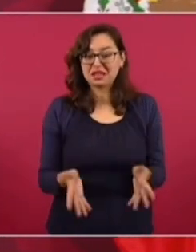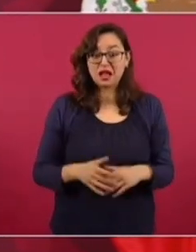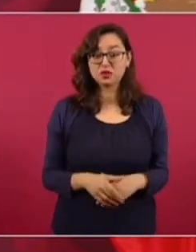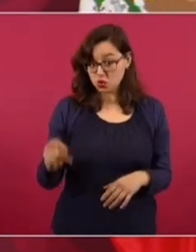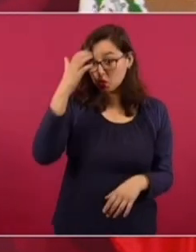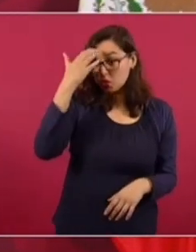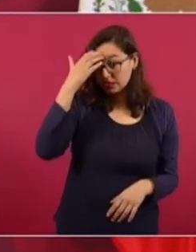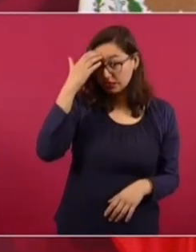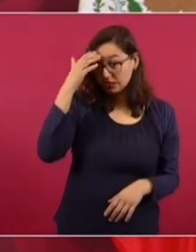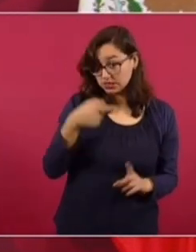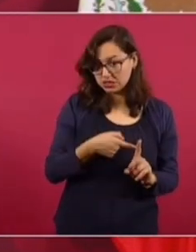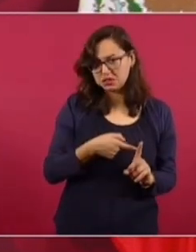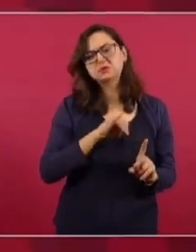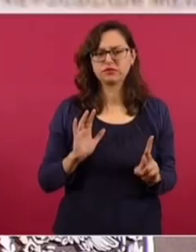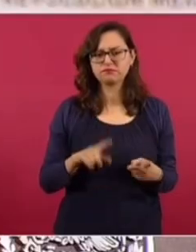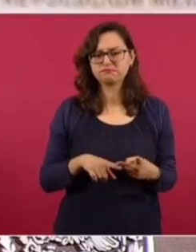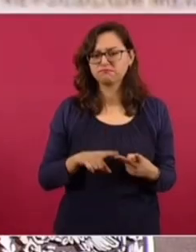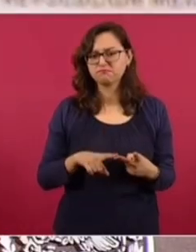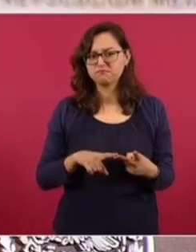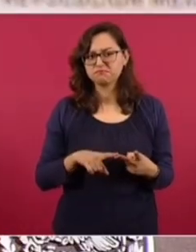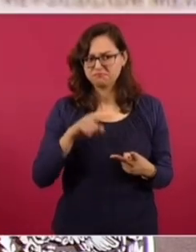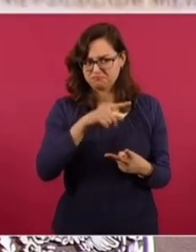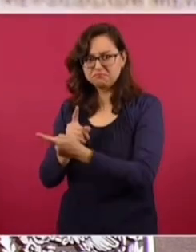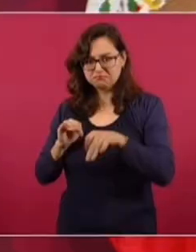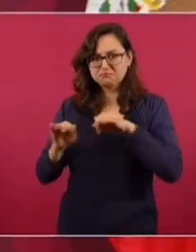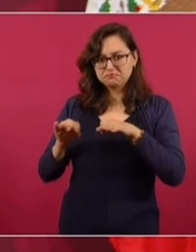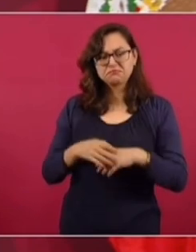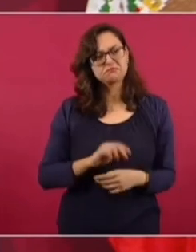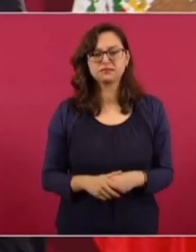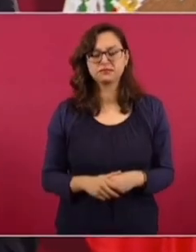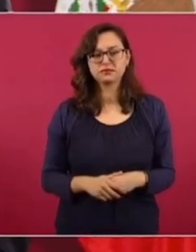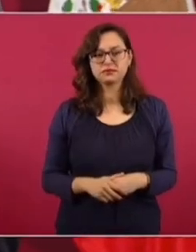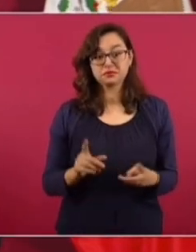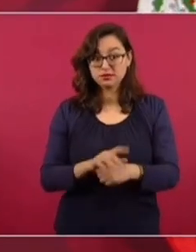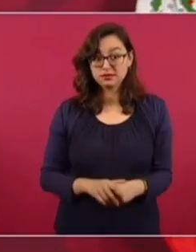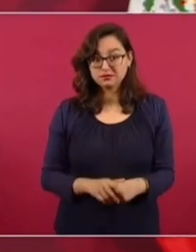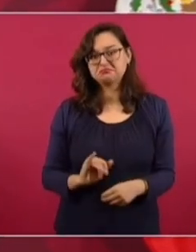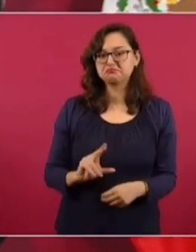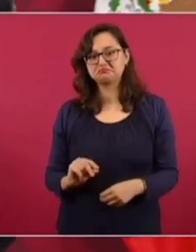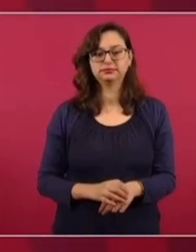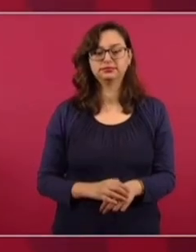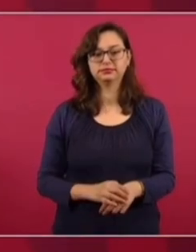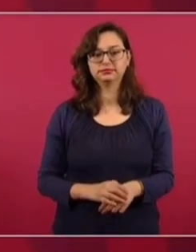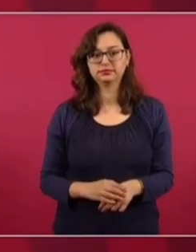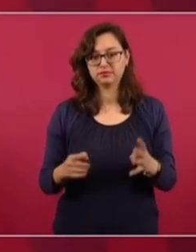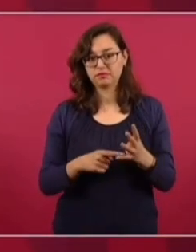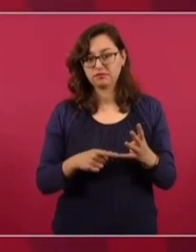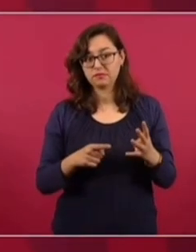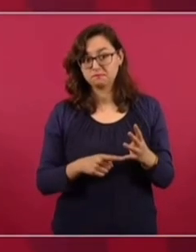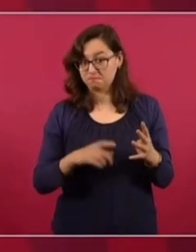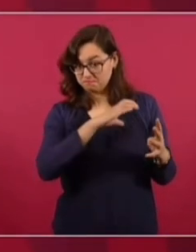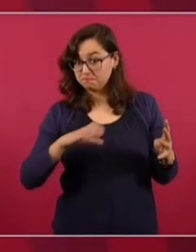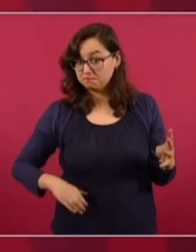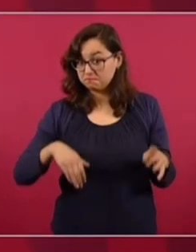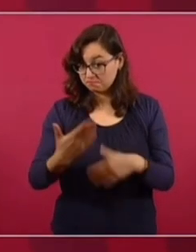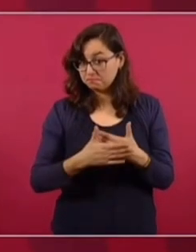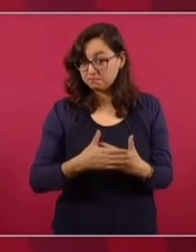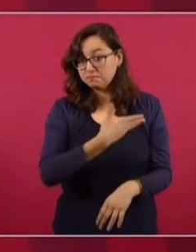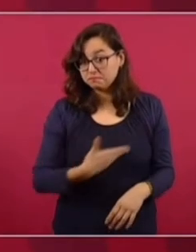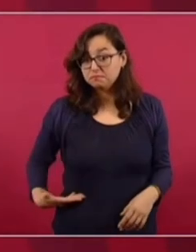¿Lo conoces? Sí, no. ¿Estás acercando a la gente? Sí, no. ¿Es honesto? Sí, no. ¿Te gustaría que fuese el candidato